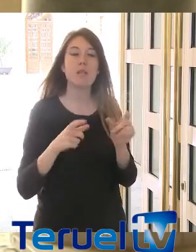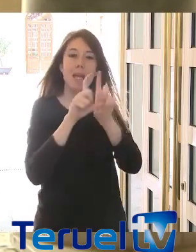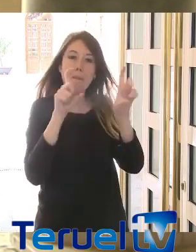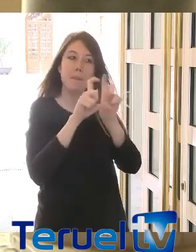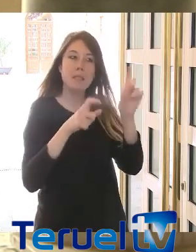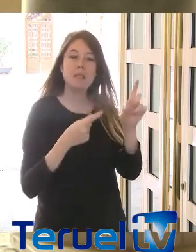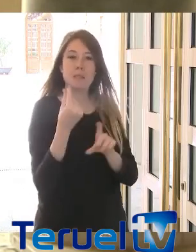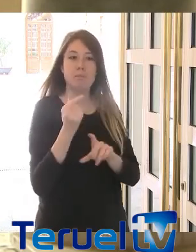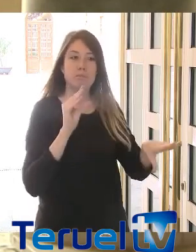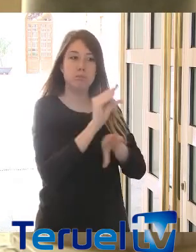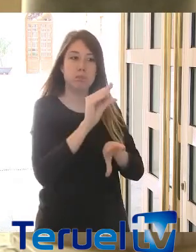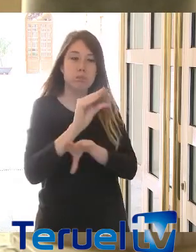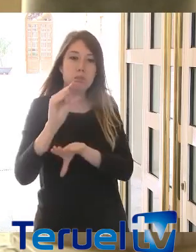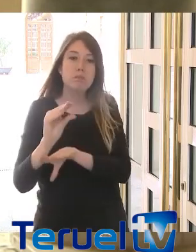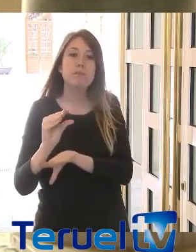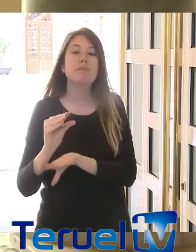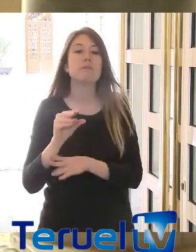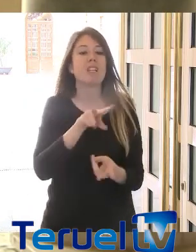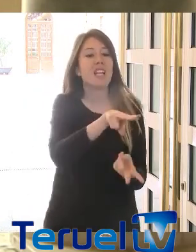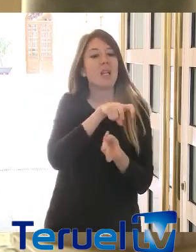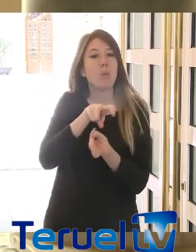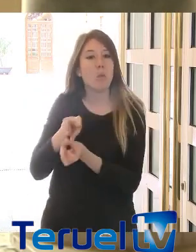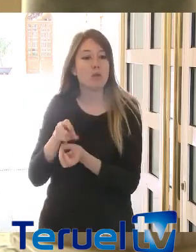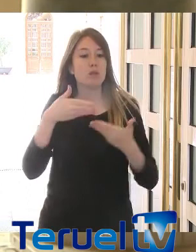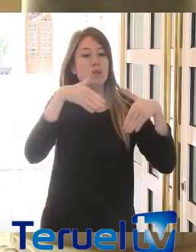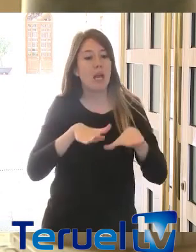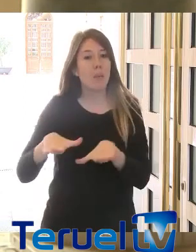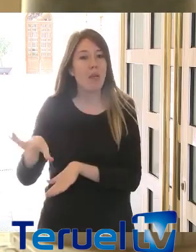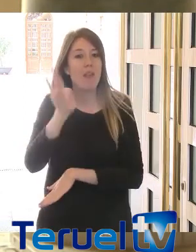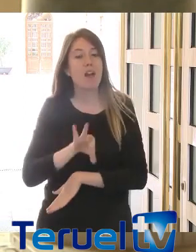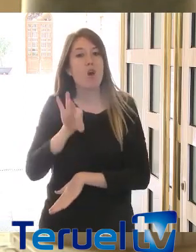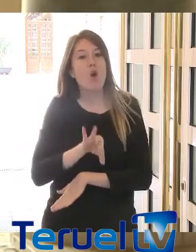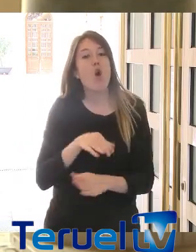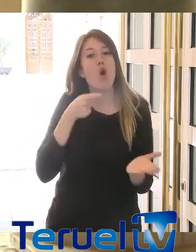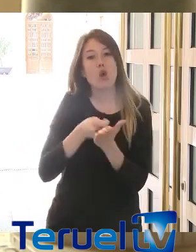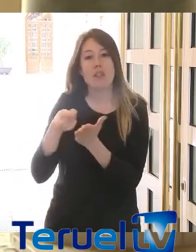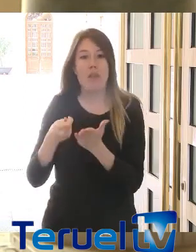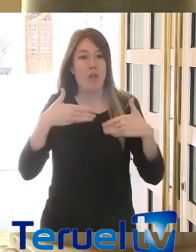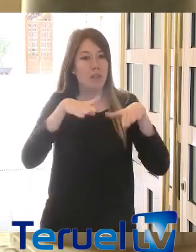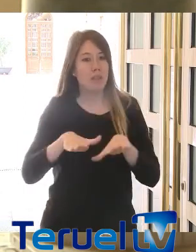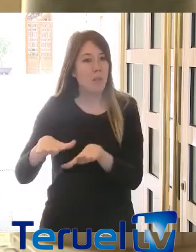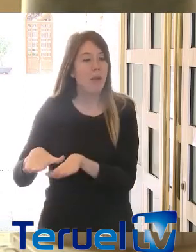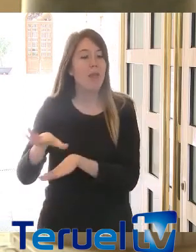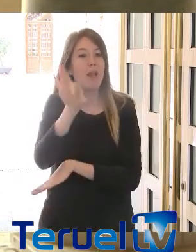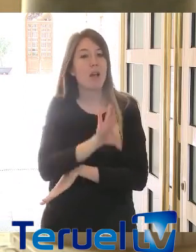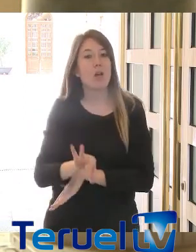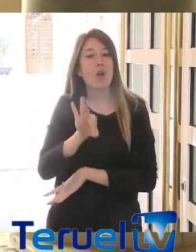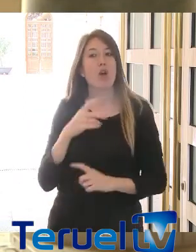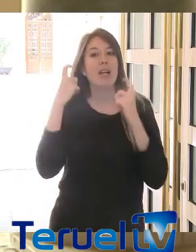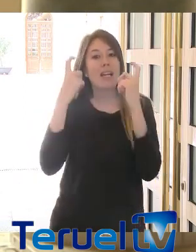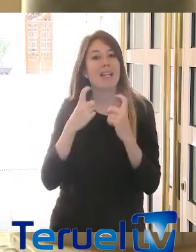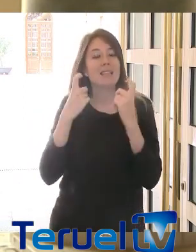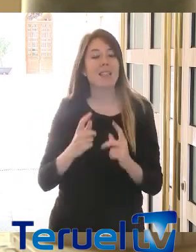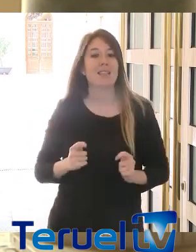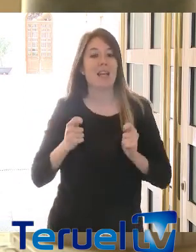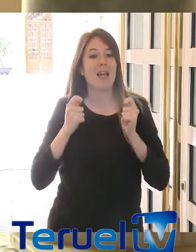Bien, mediante la vía de aplazamiento de impuestos, aplazamiento de cotizaciones, facilitar esos avales para los